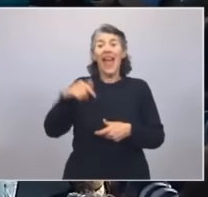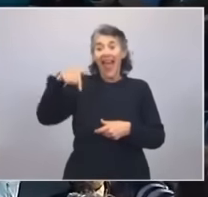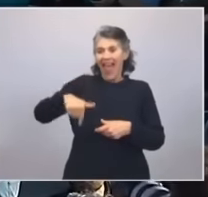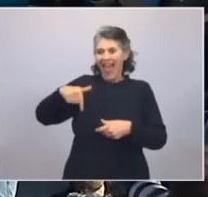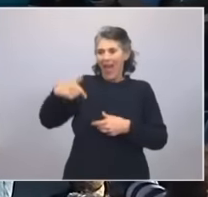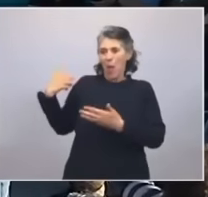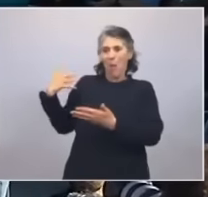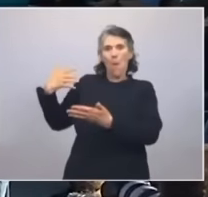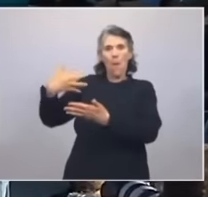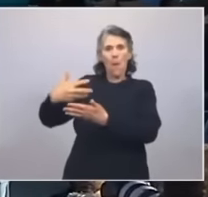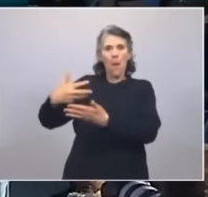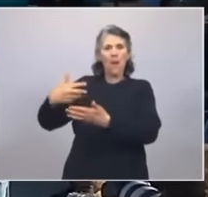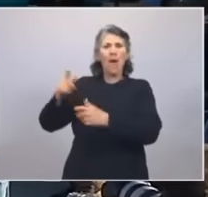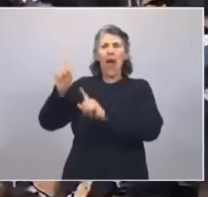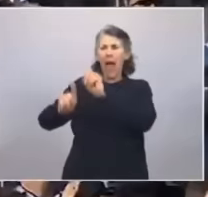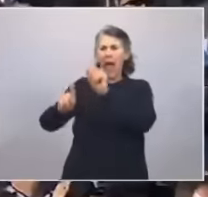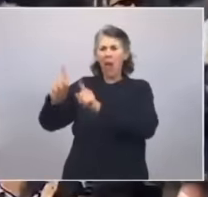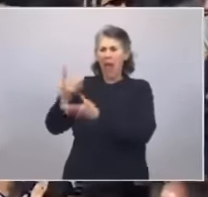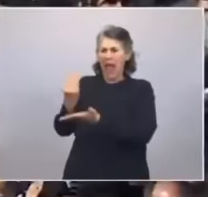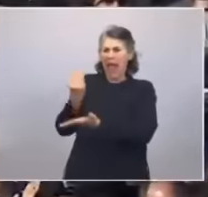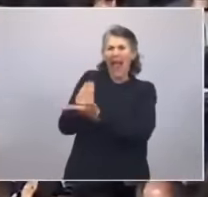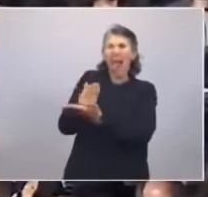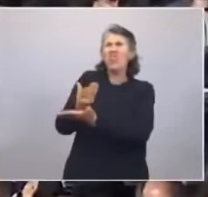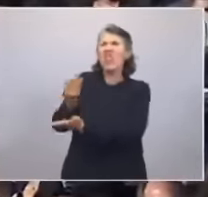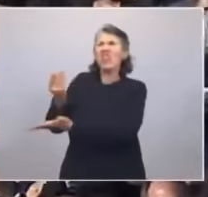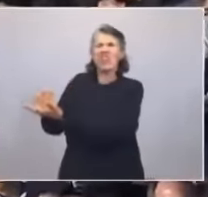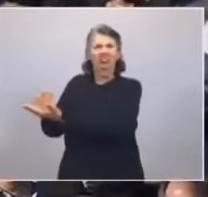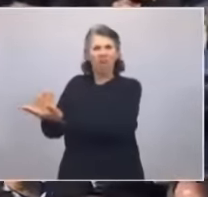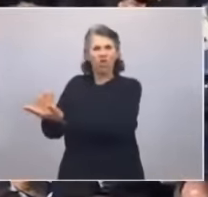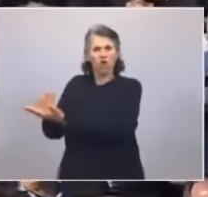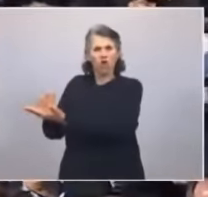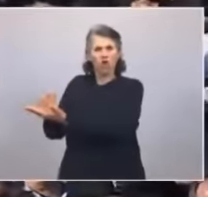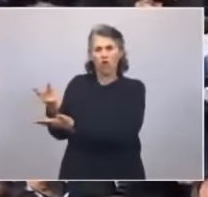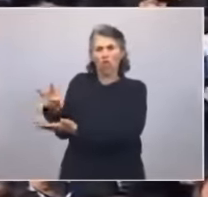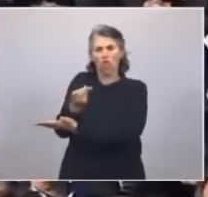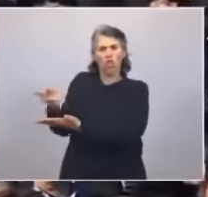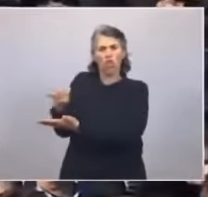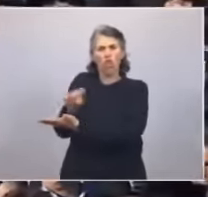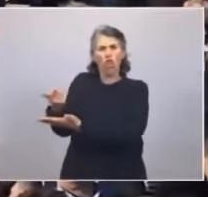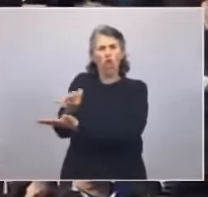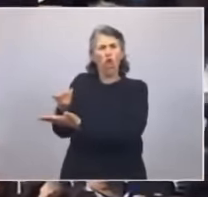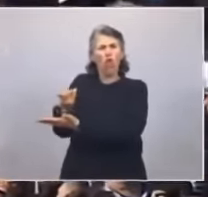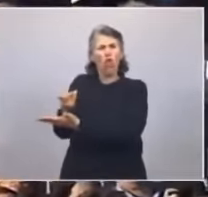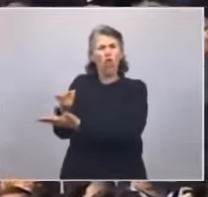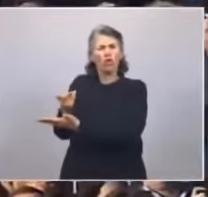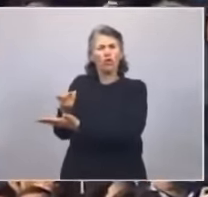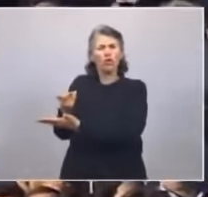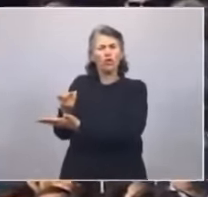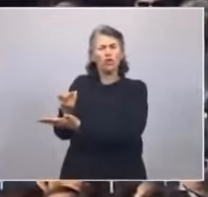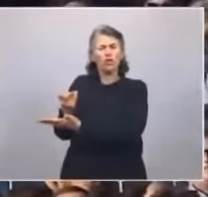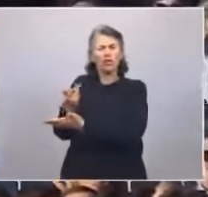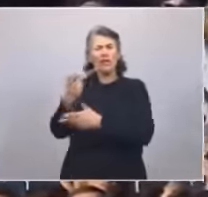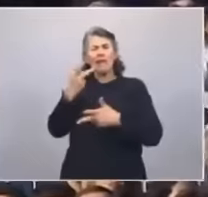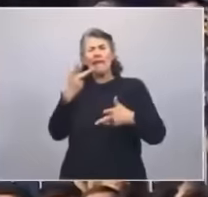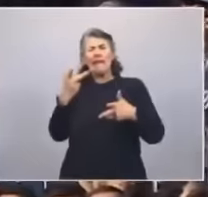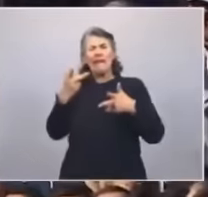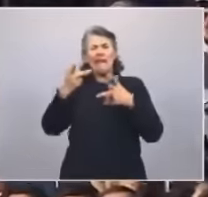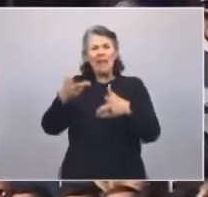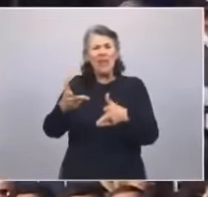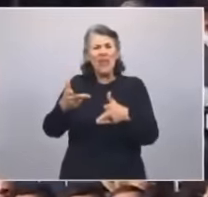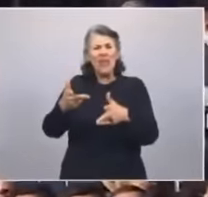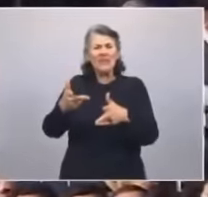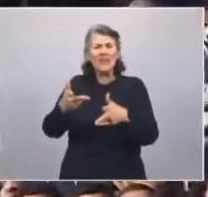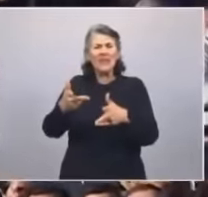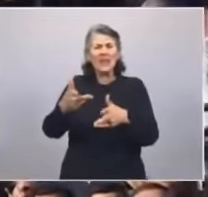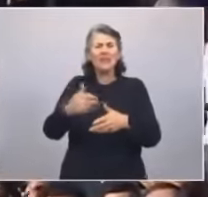campaña dos candidatos lastimaban el corazón